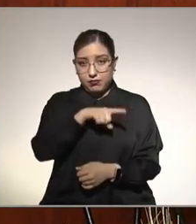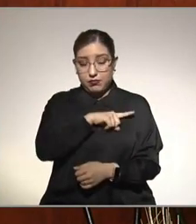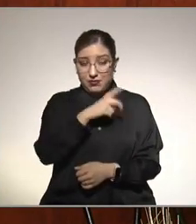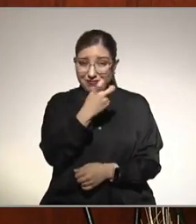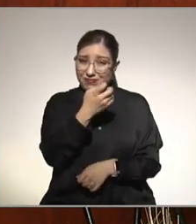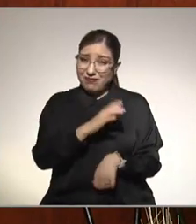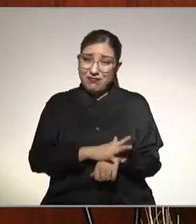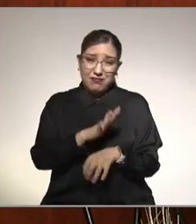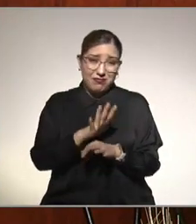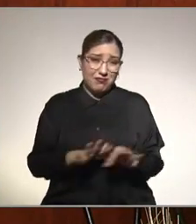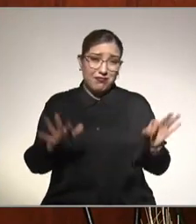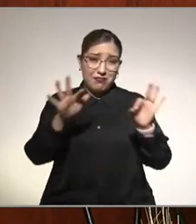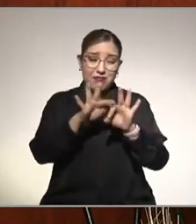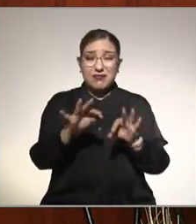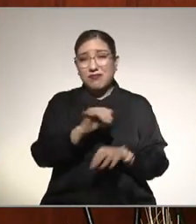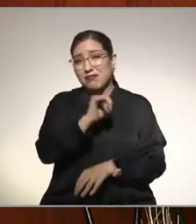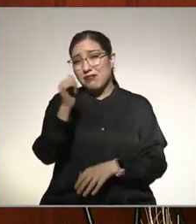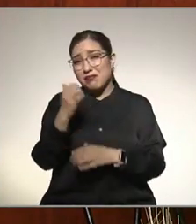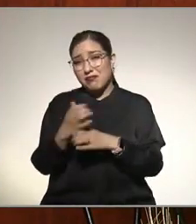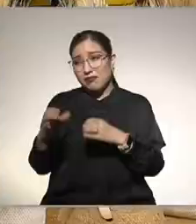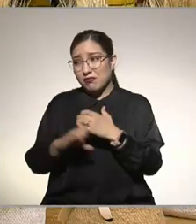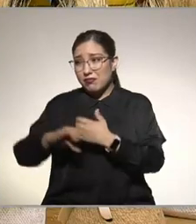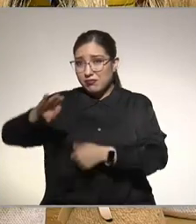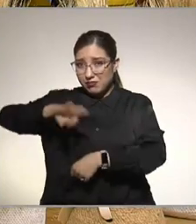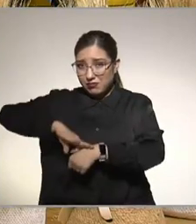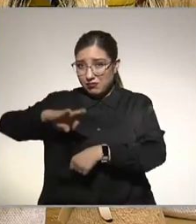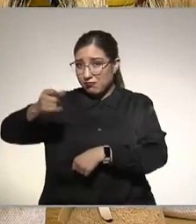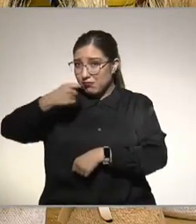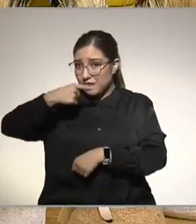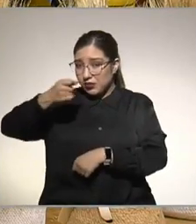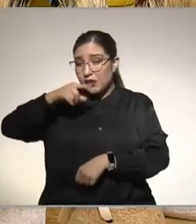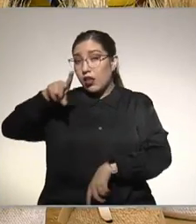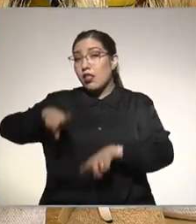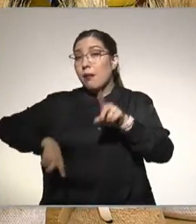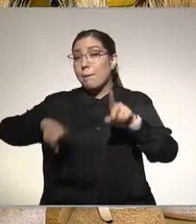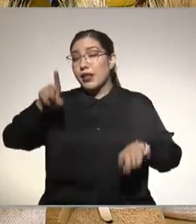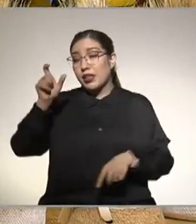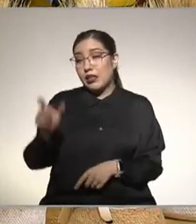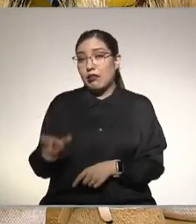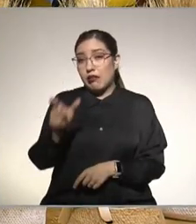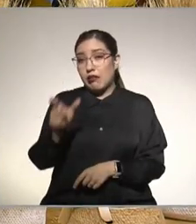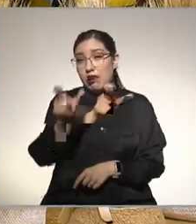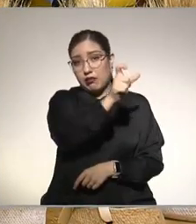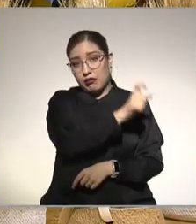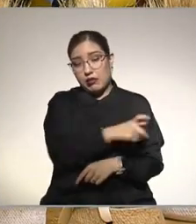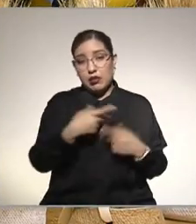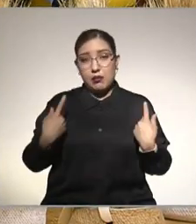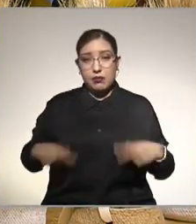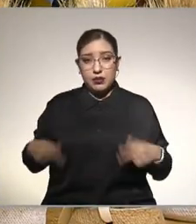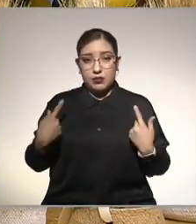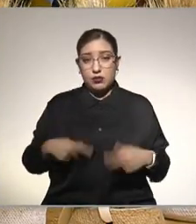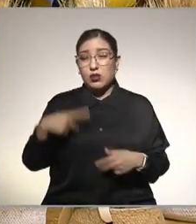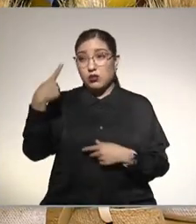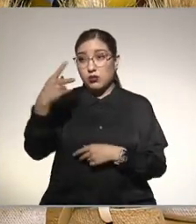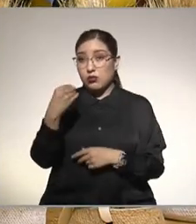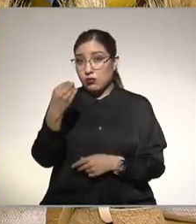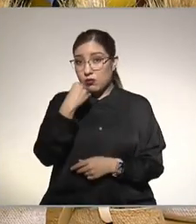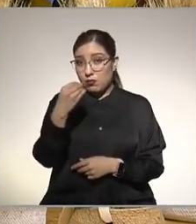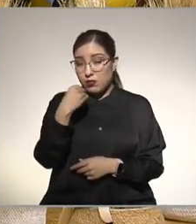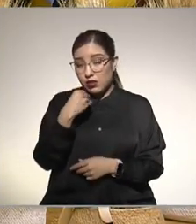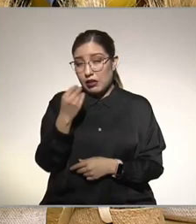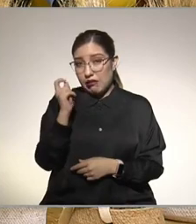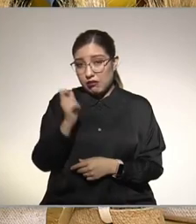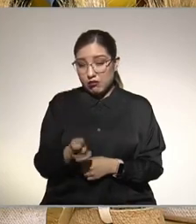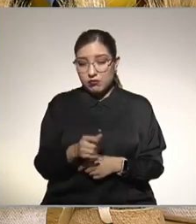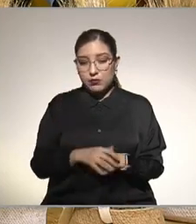lo demás que es la parte farmacológica dependerá de las características de cada paciente la dieta tampoco estamos hablando de